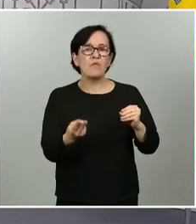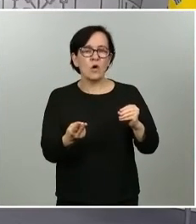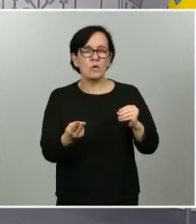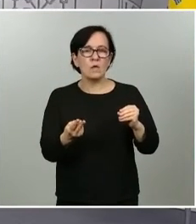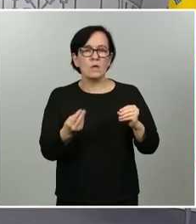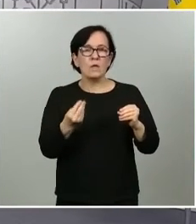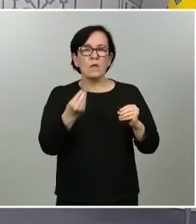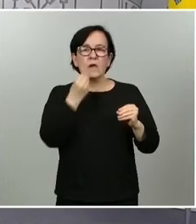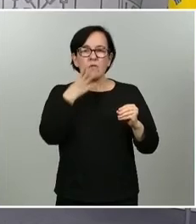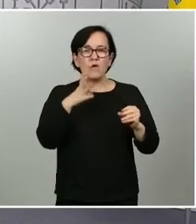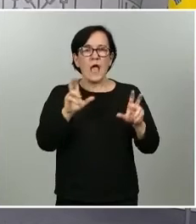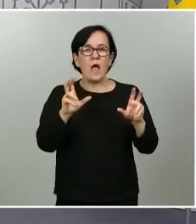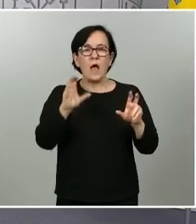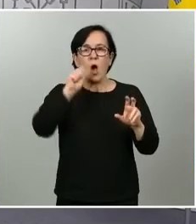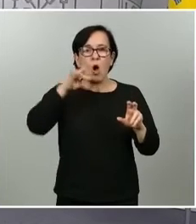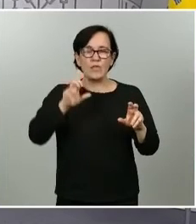Radio adelante